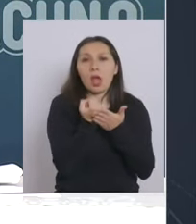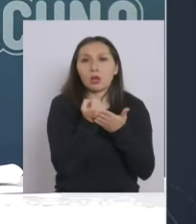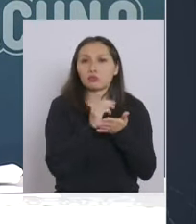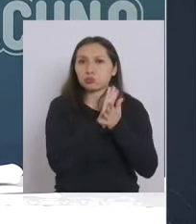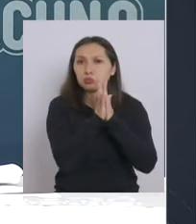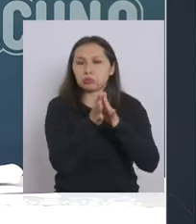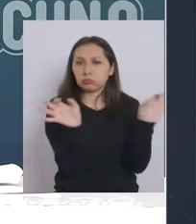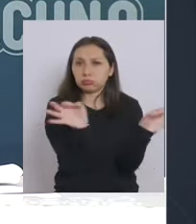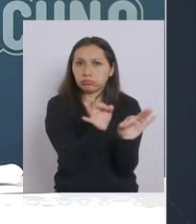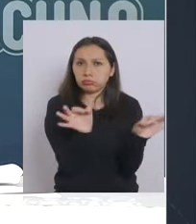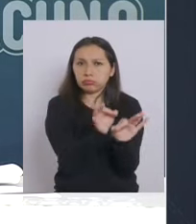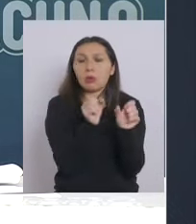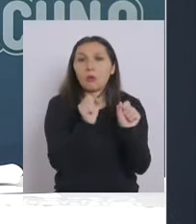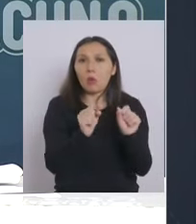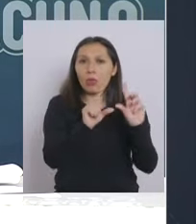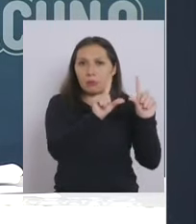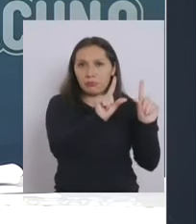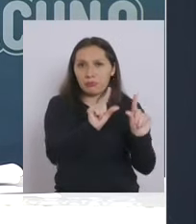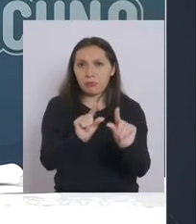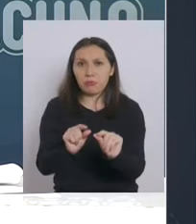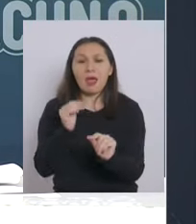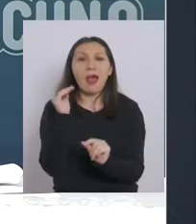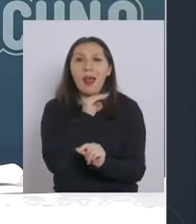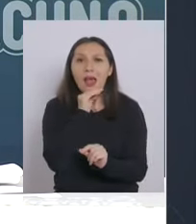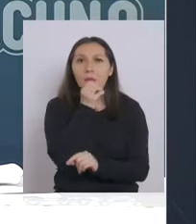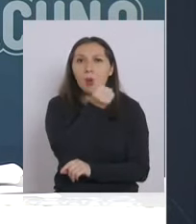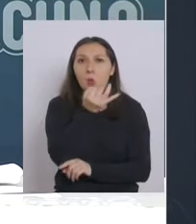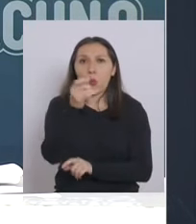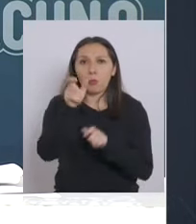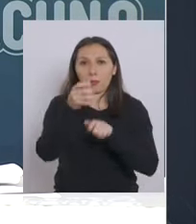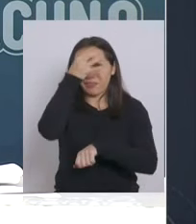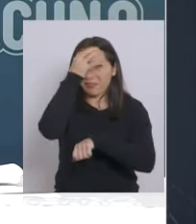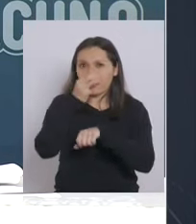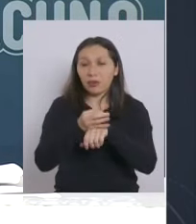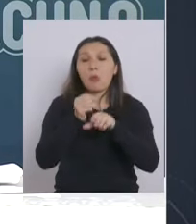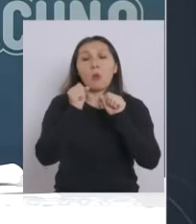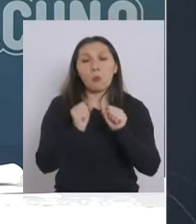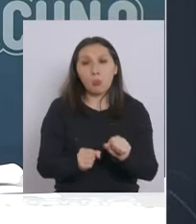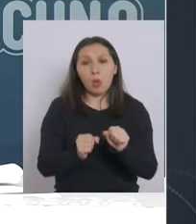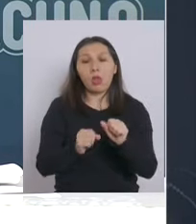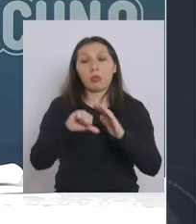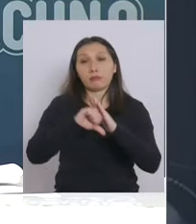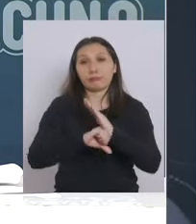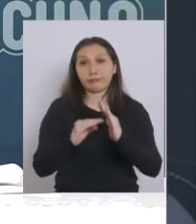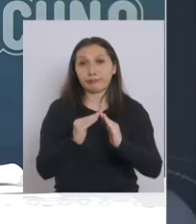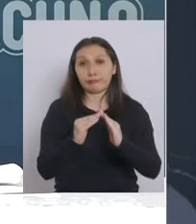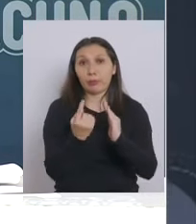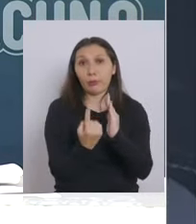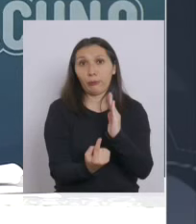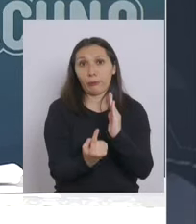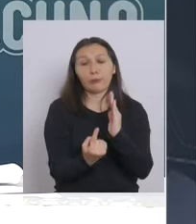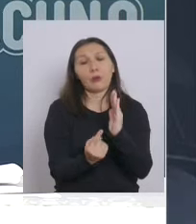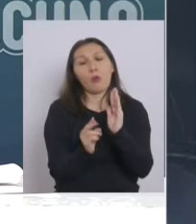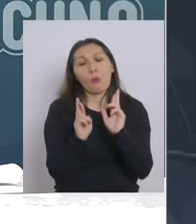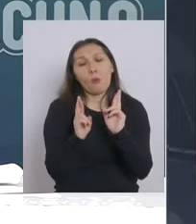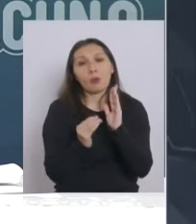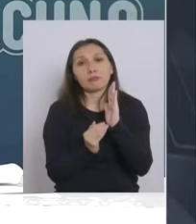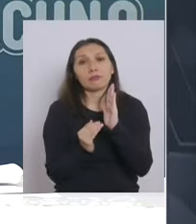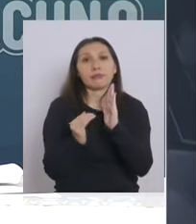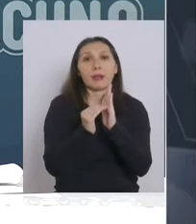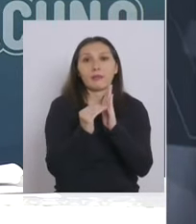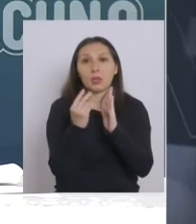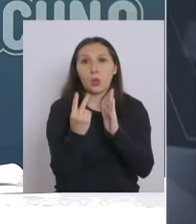los consejos para que pueda bajar rápidamente el número de casos y pueda pasar de cuarentena por lo menos a transición